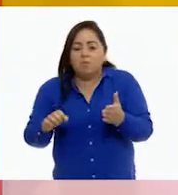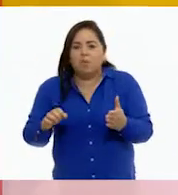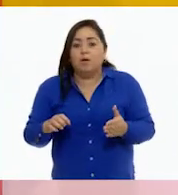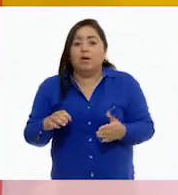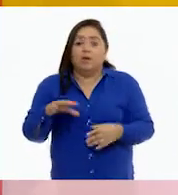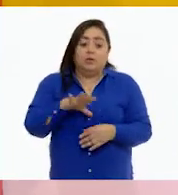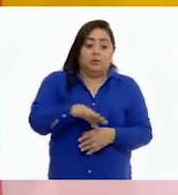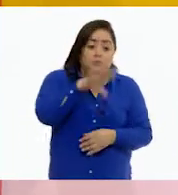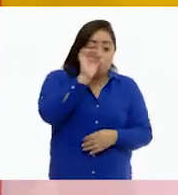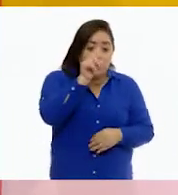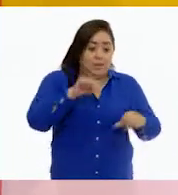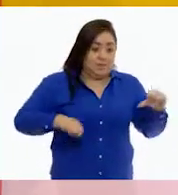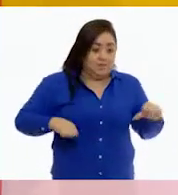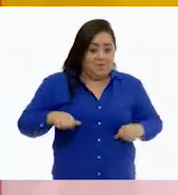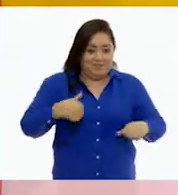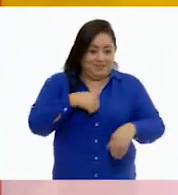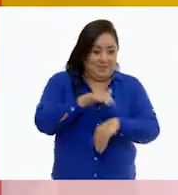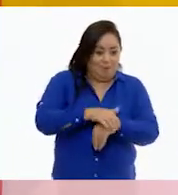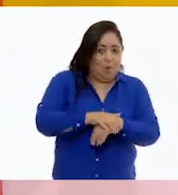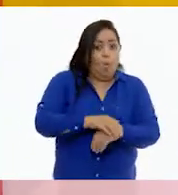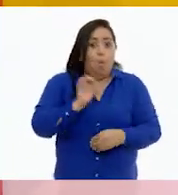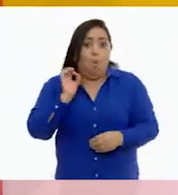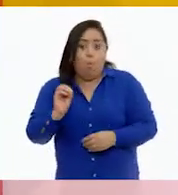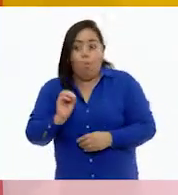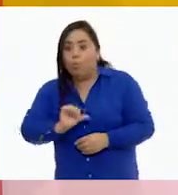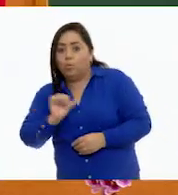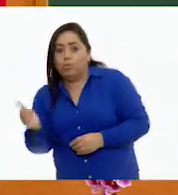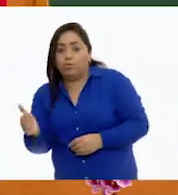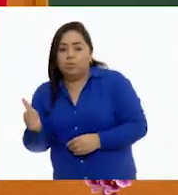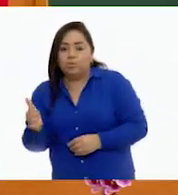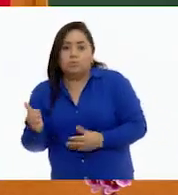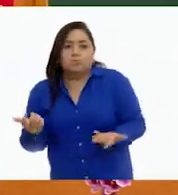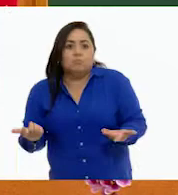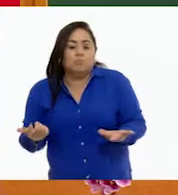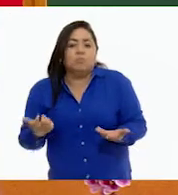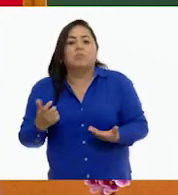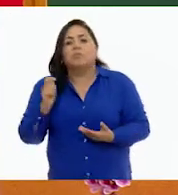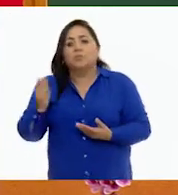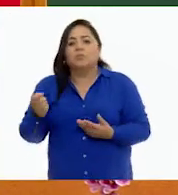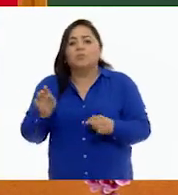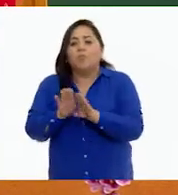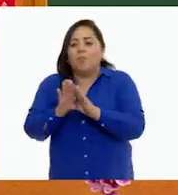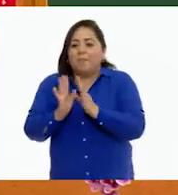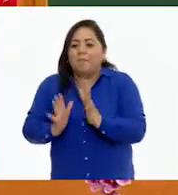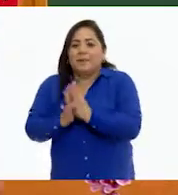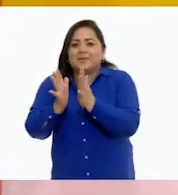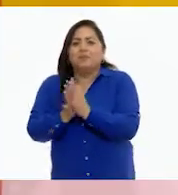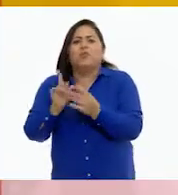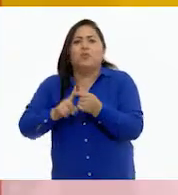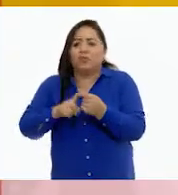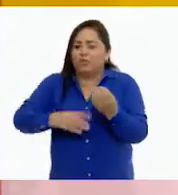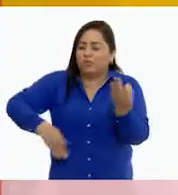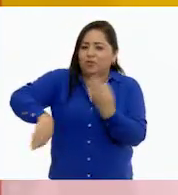entre elegir una actividad con mis amigos o otra, ese grado de participación donde todos elegimos algo